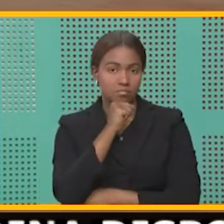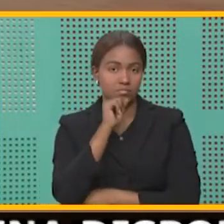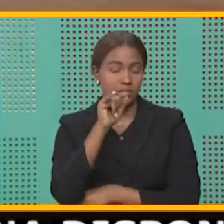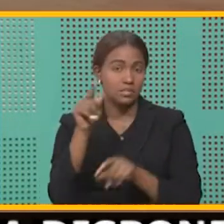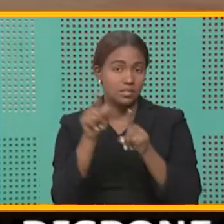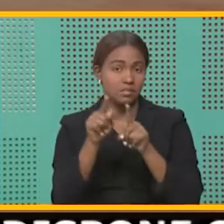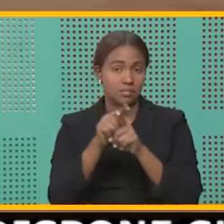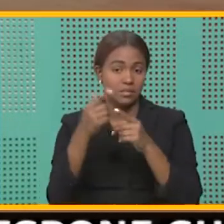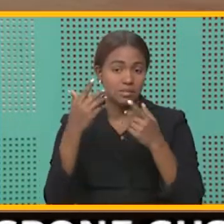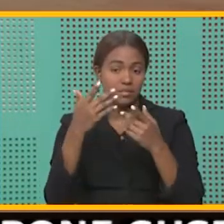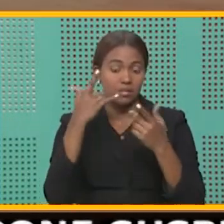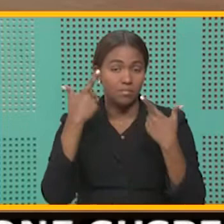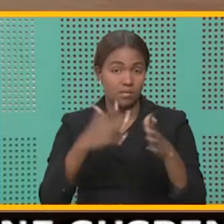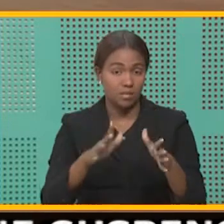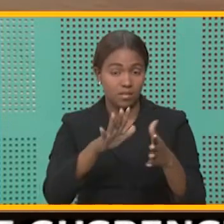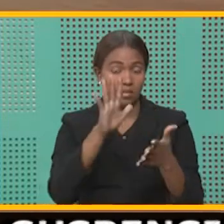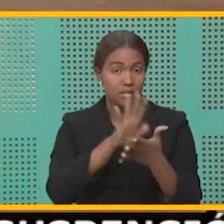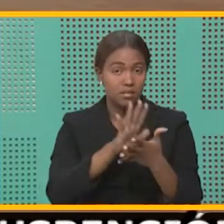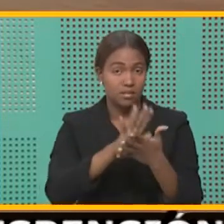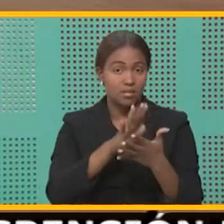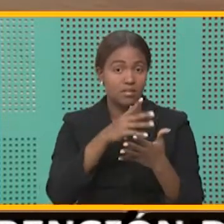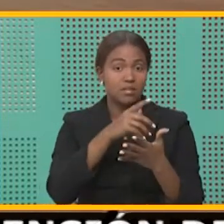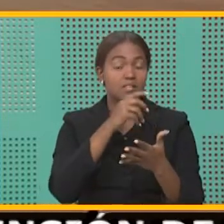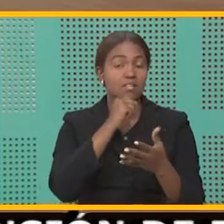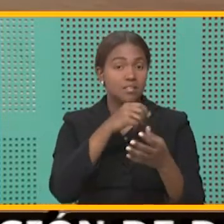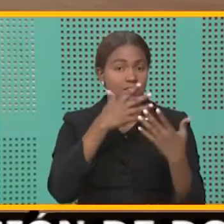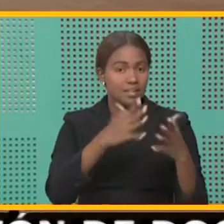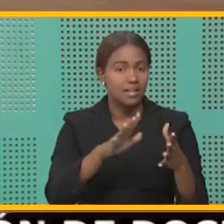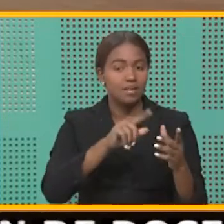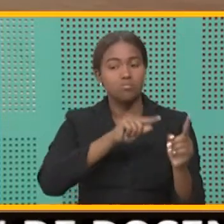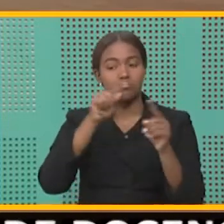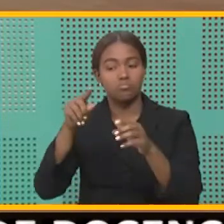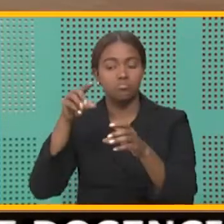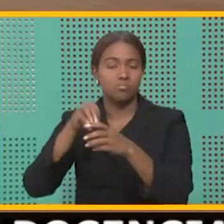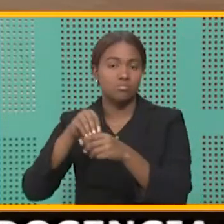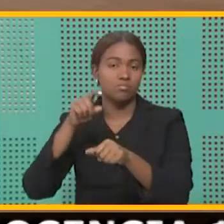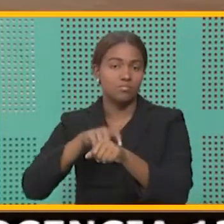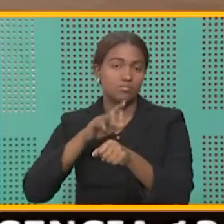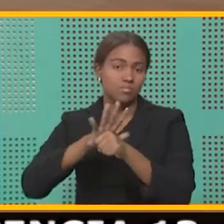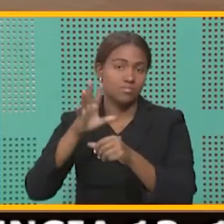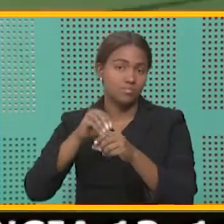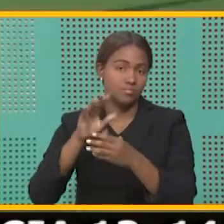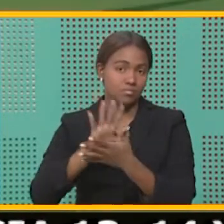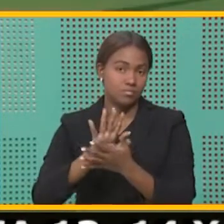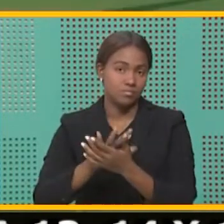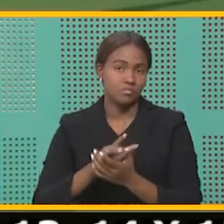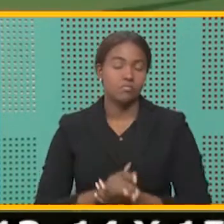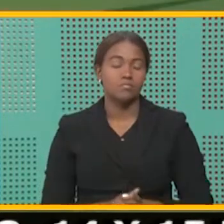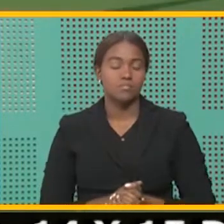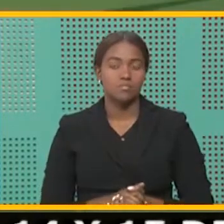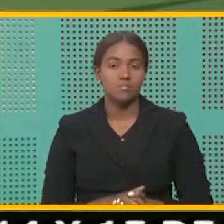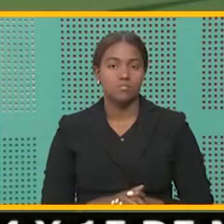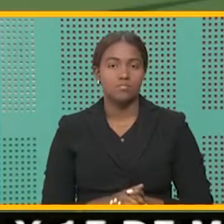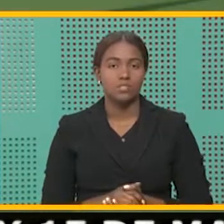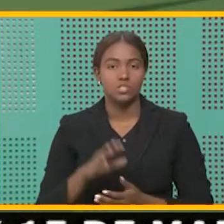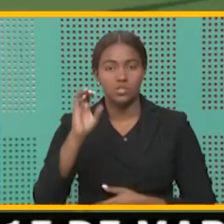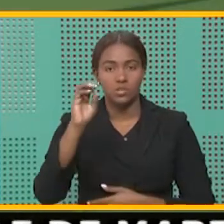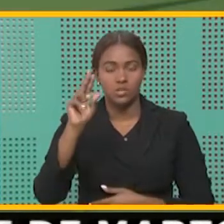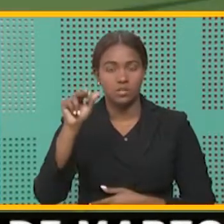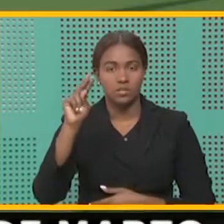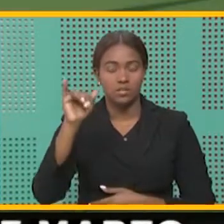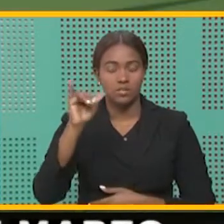y que después de esa edad, éstas pasan a la jornada escolar de tanta extendida. Unani, en esa nueva arquitectura